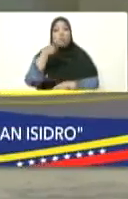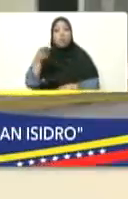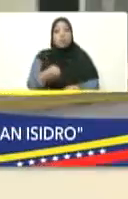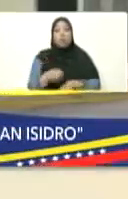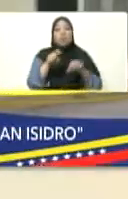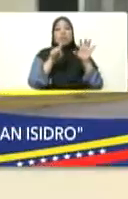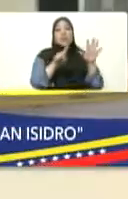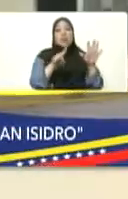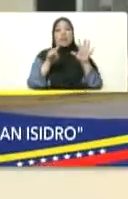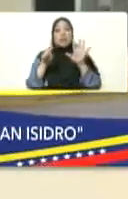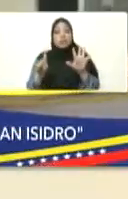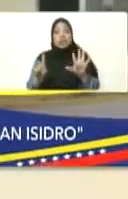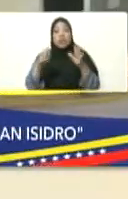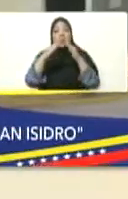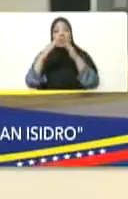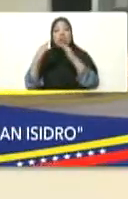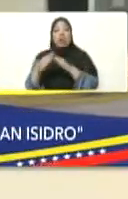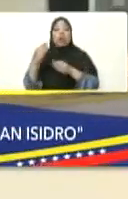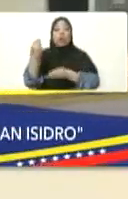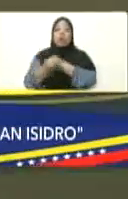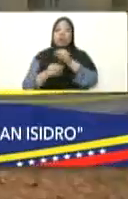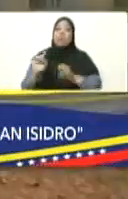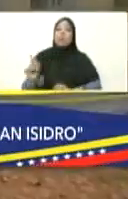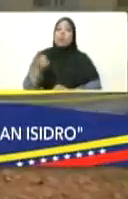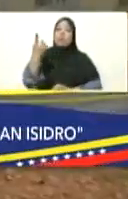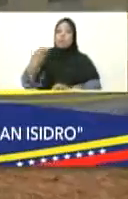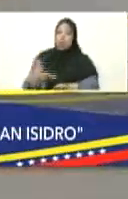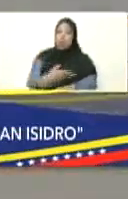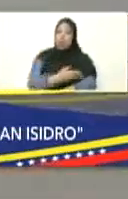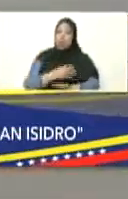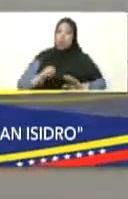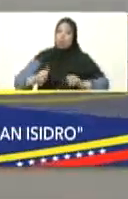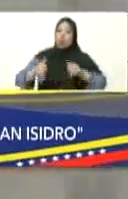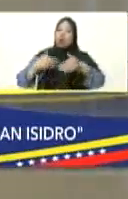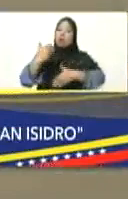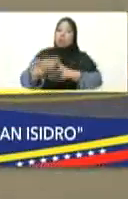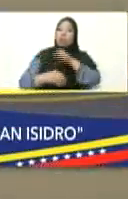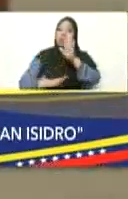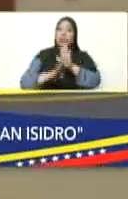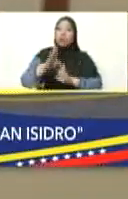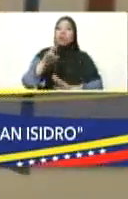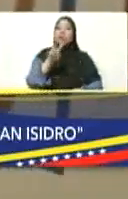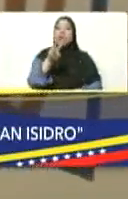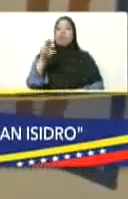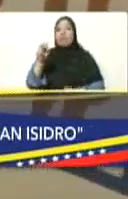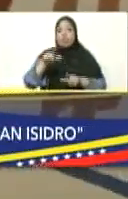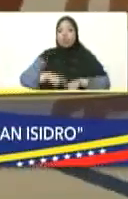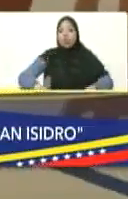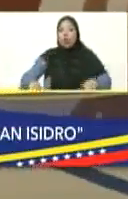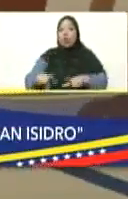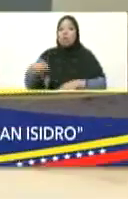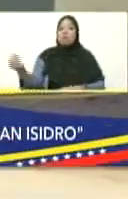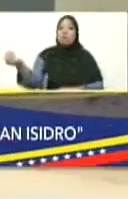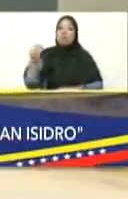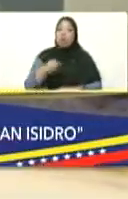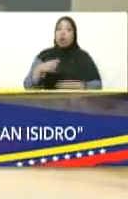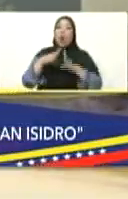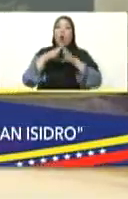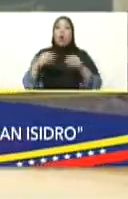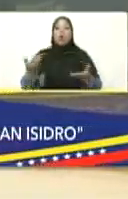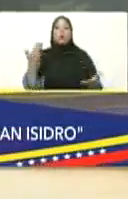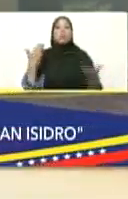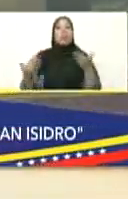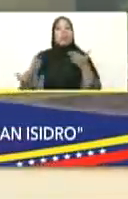66 viviendas que componen esta primera etapa para avanzar. Tenemos 20 hectáreas más, se le ha hecho todos los